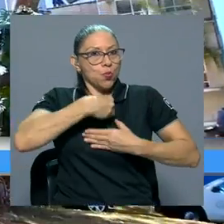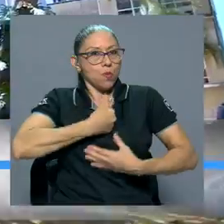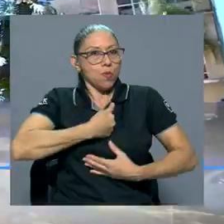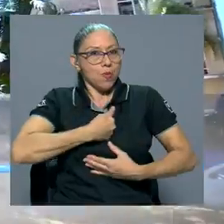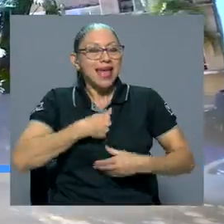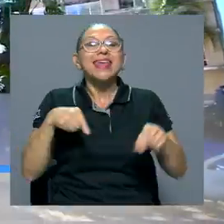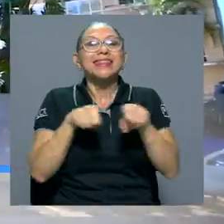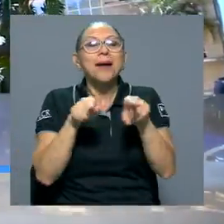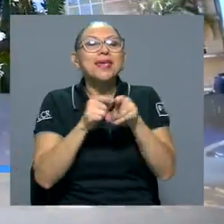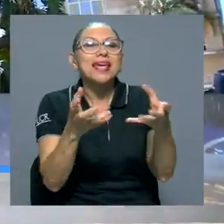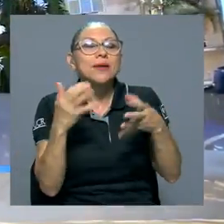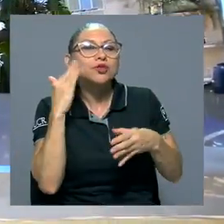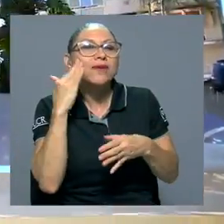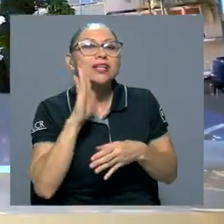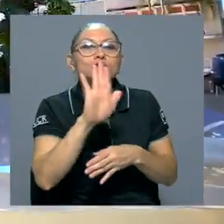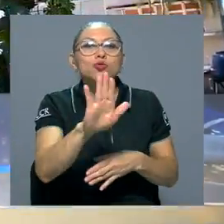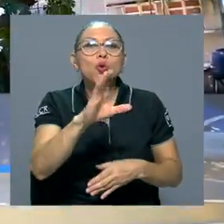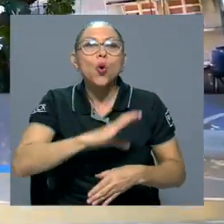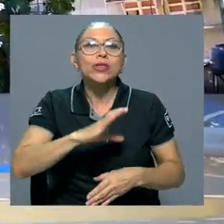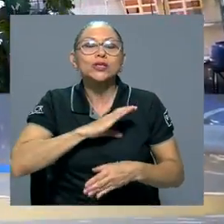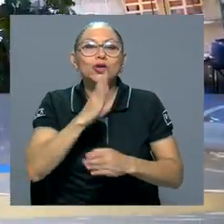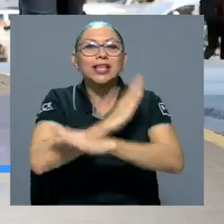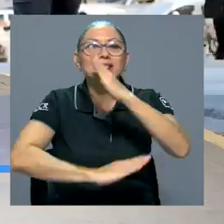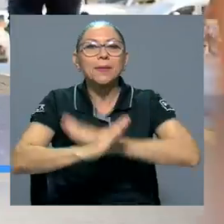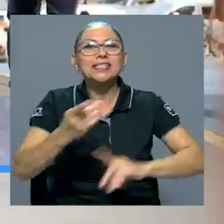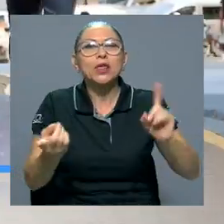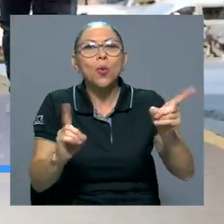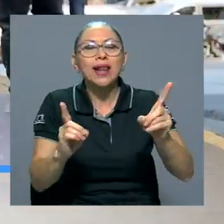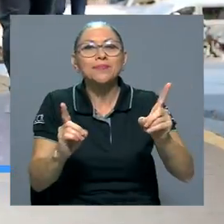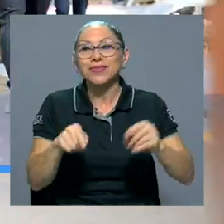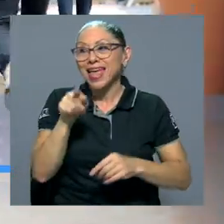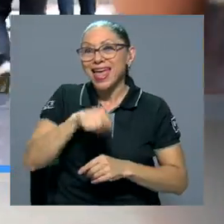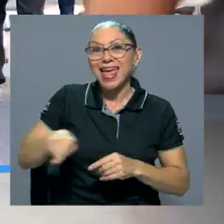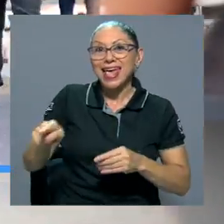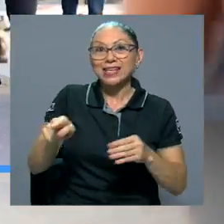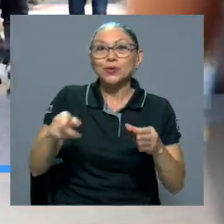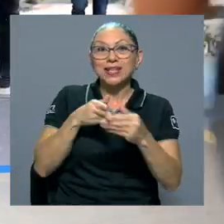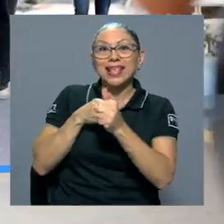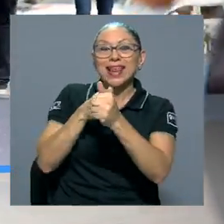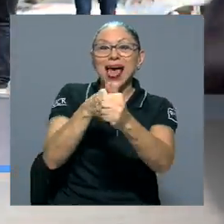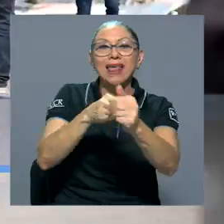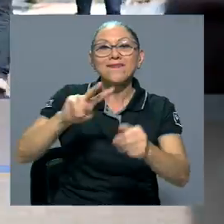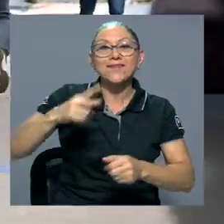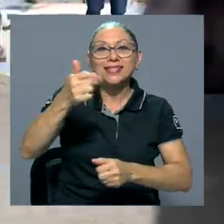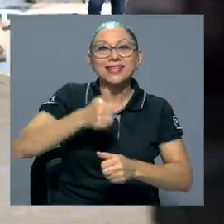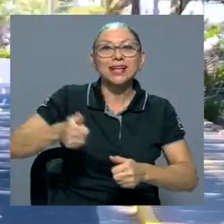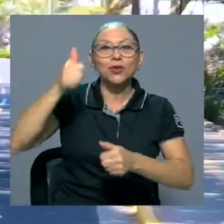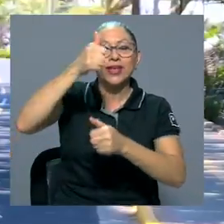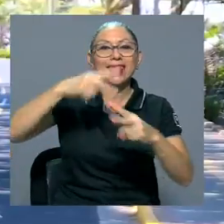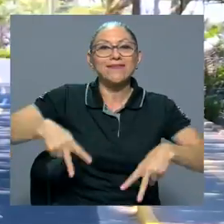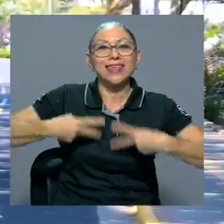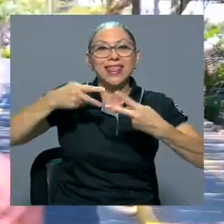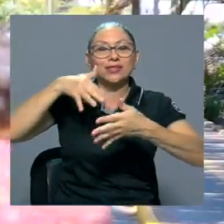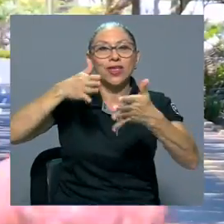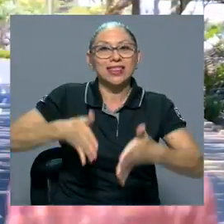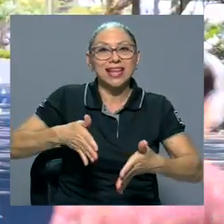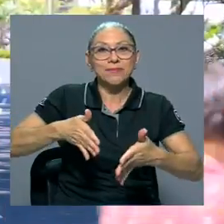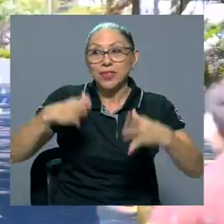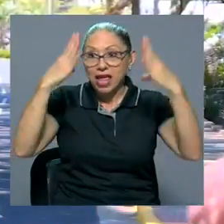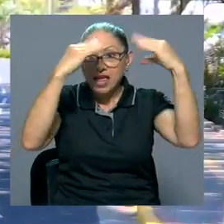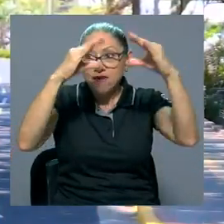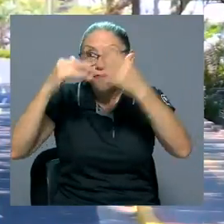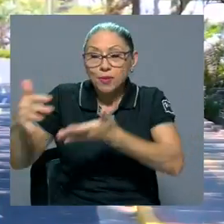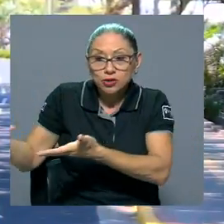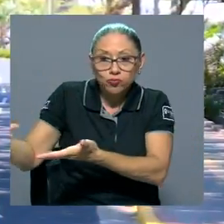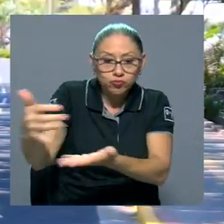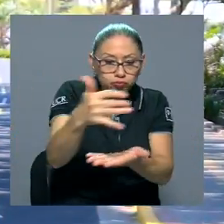encuesta es liderada por la Vicerrectoría de Vida Estudiantil. La información y datos recolectados servirán para